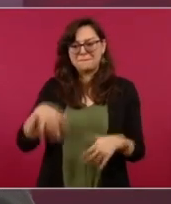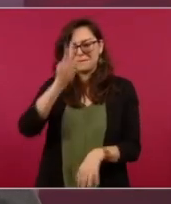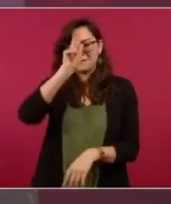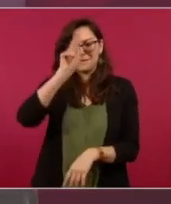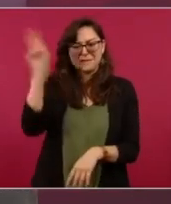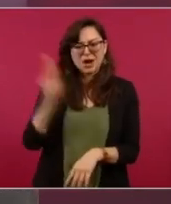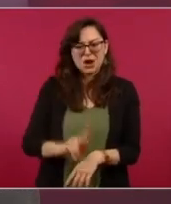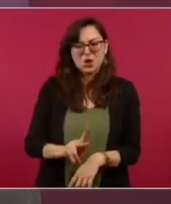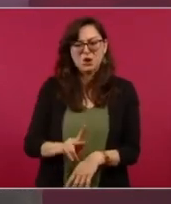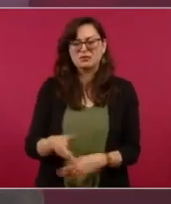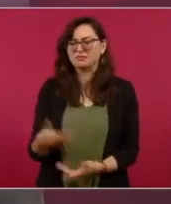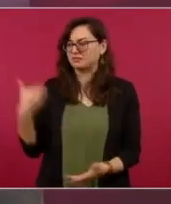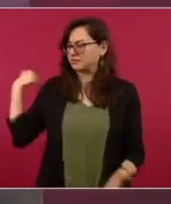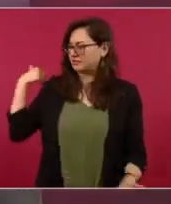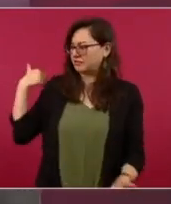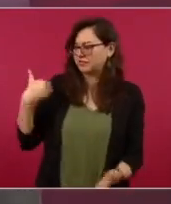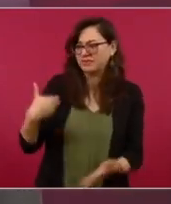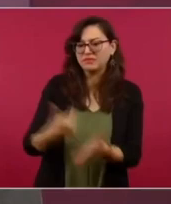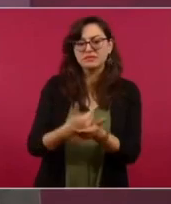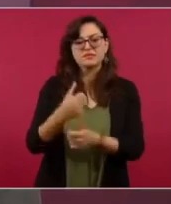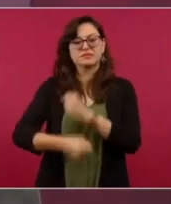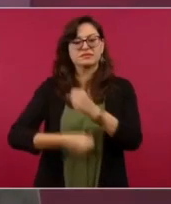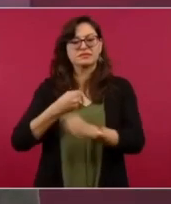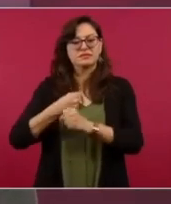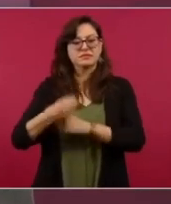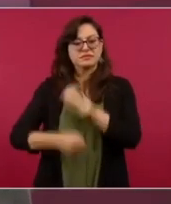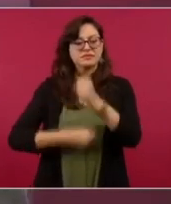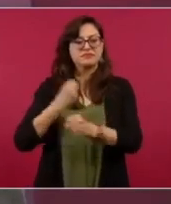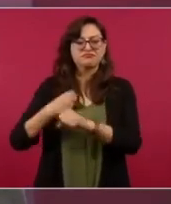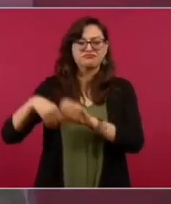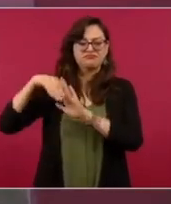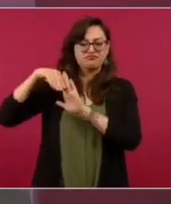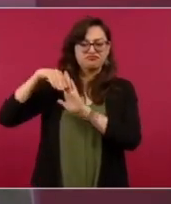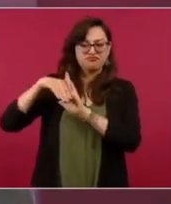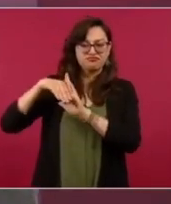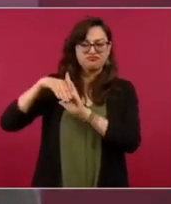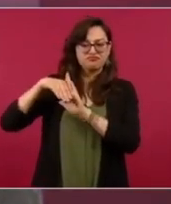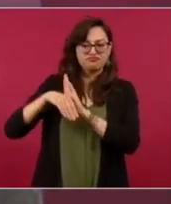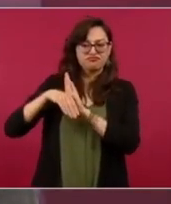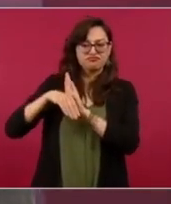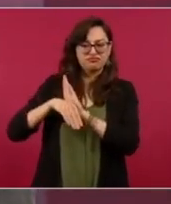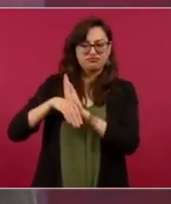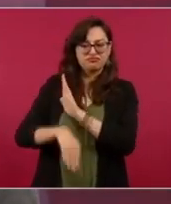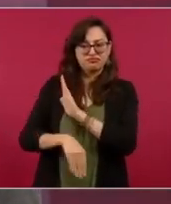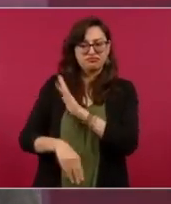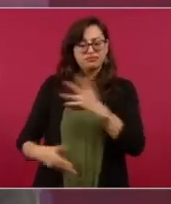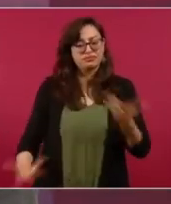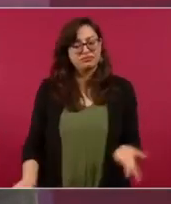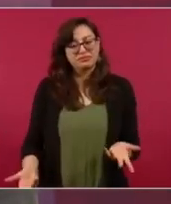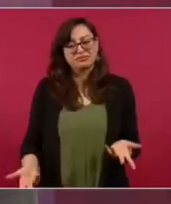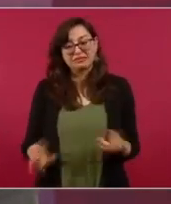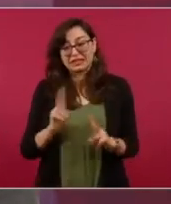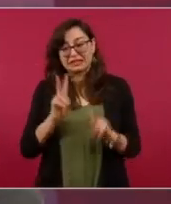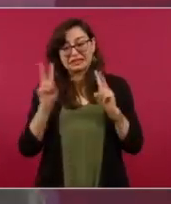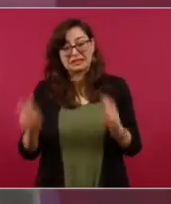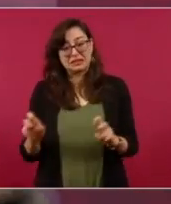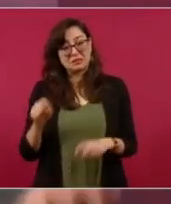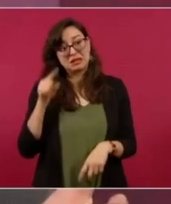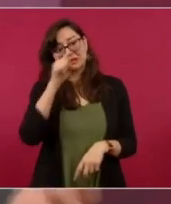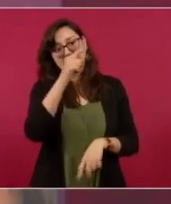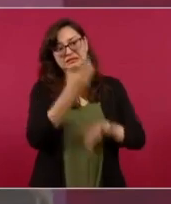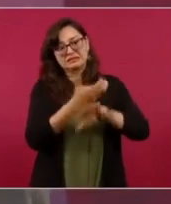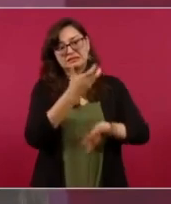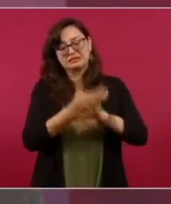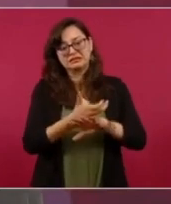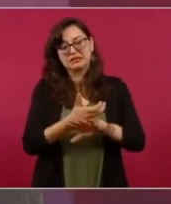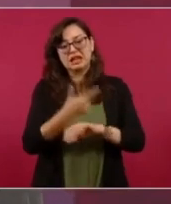de un proceso de degradación progresivo lo de ayer de García Luna es parte de